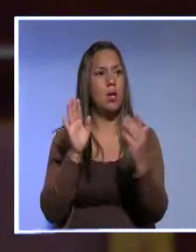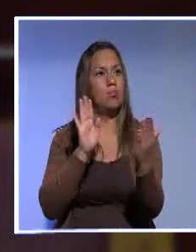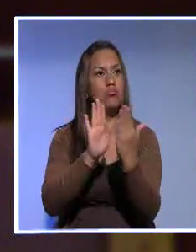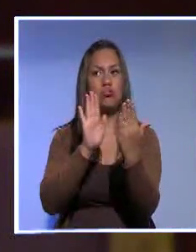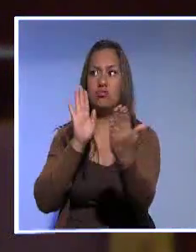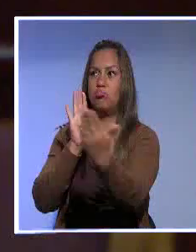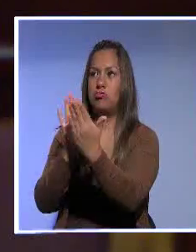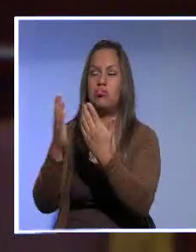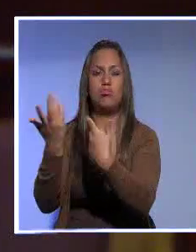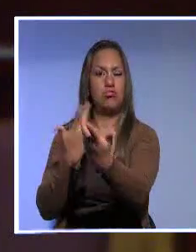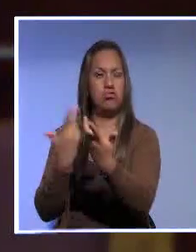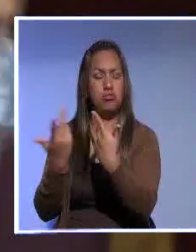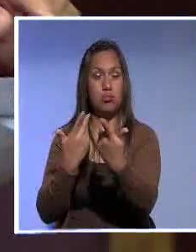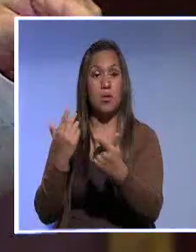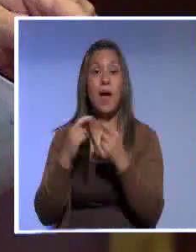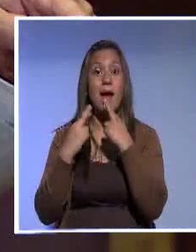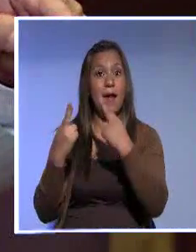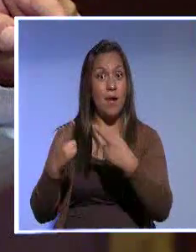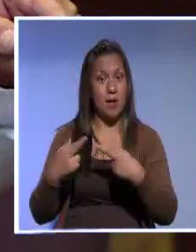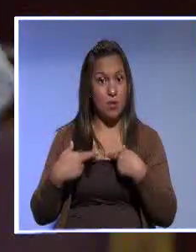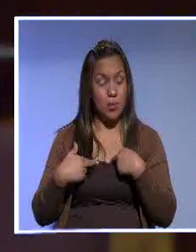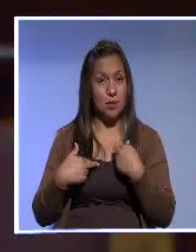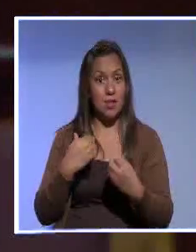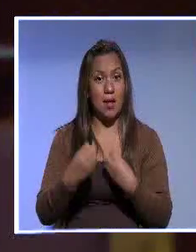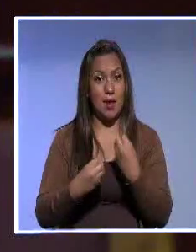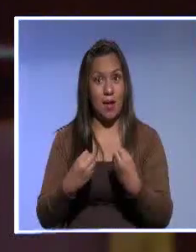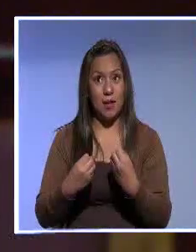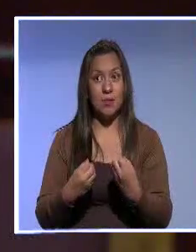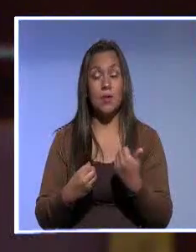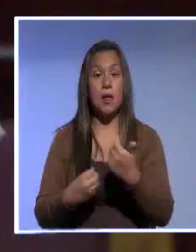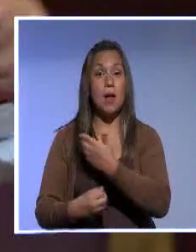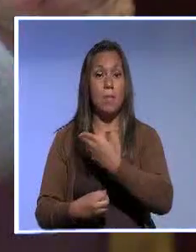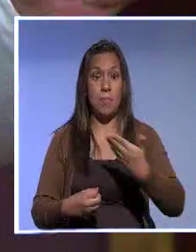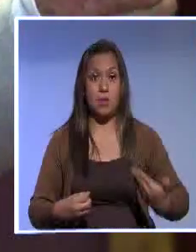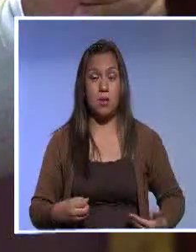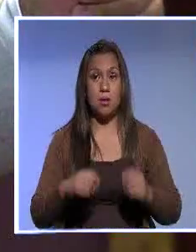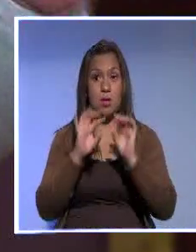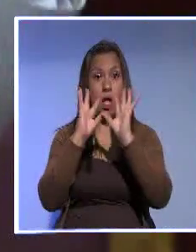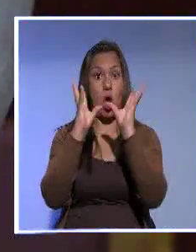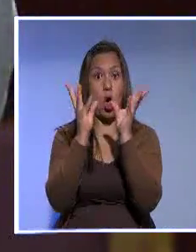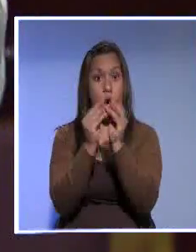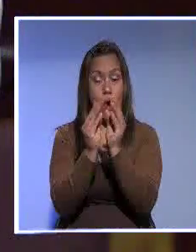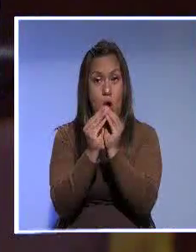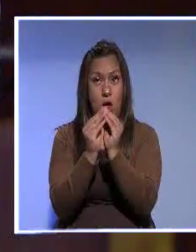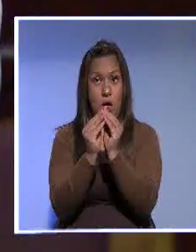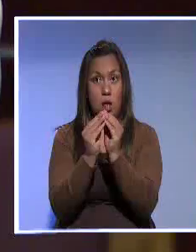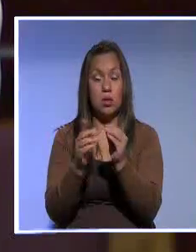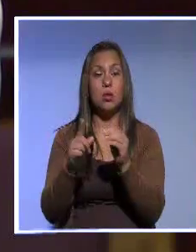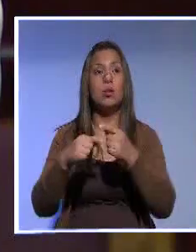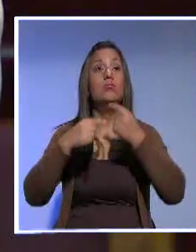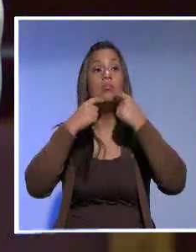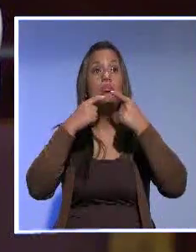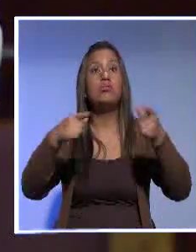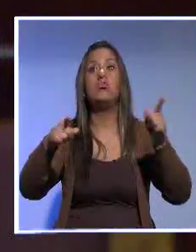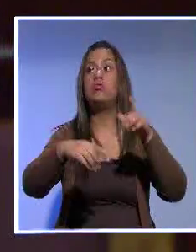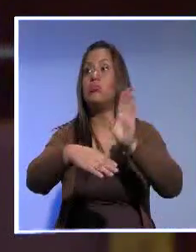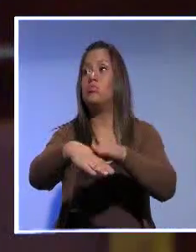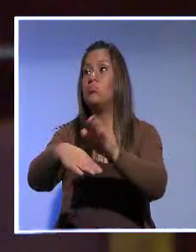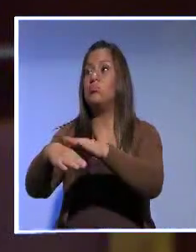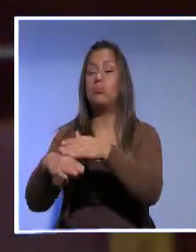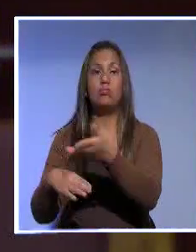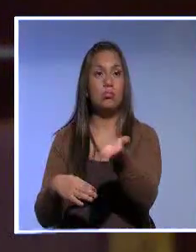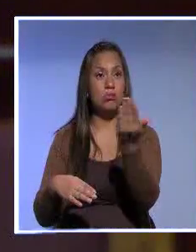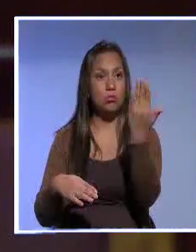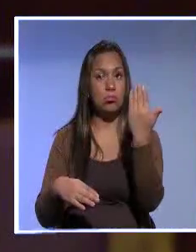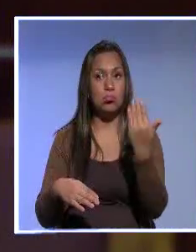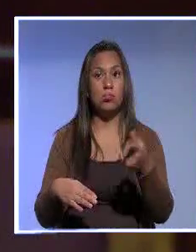producto de esos diálogos, este Congreso, el presidente del Congreso, lo convocó a Congreso Extraordinario para dar paso